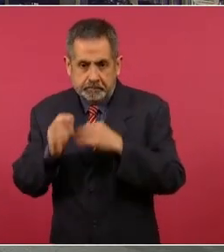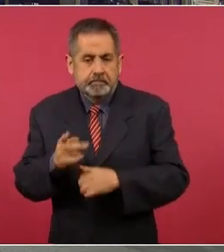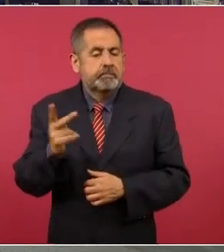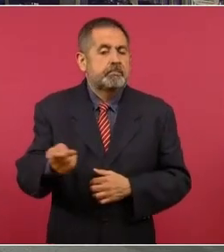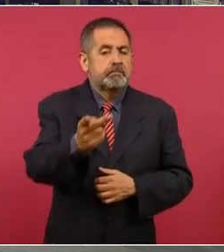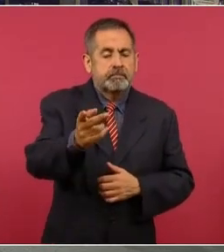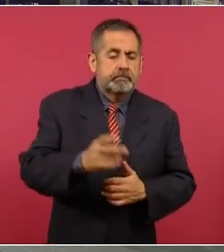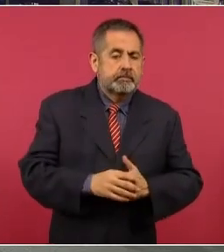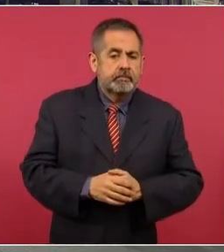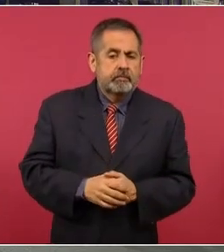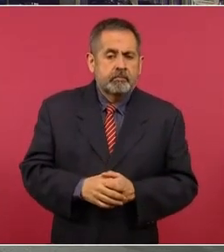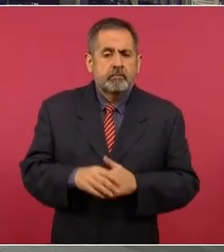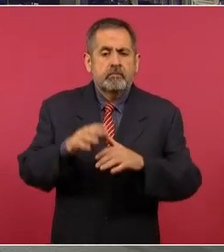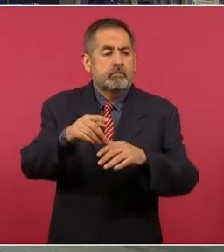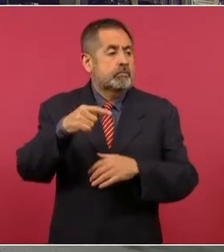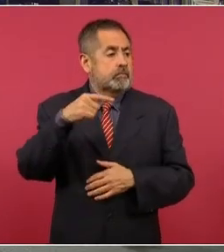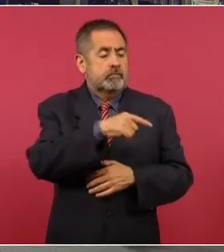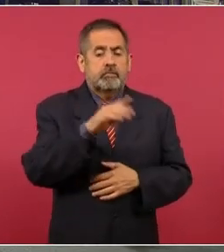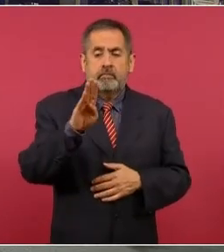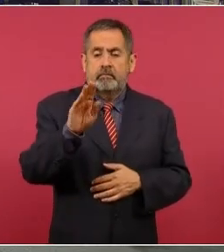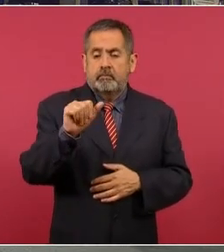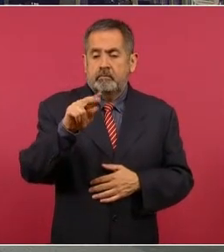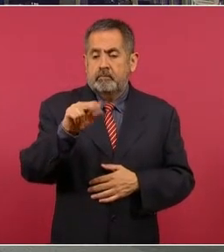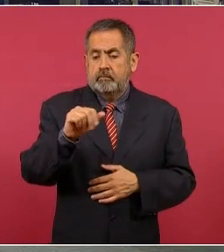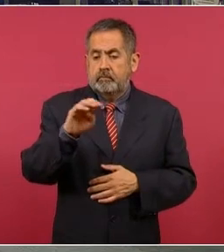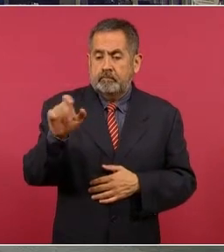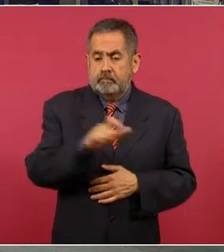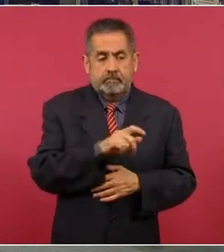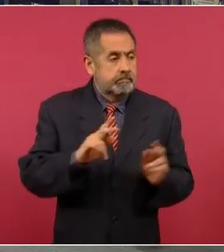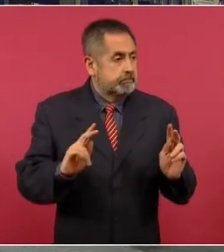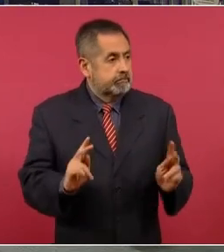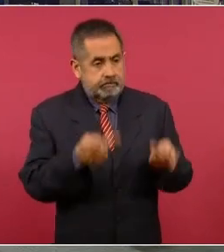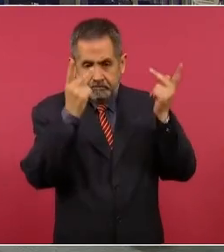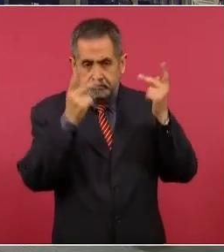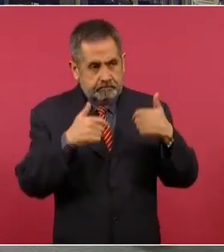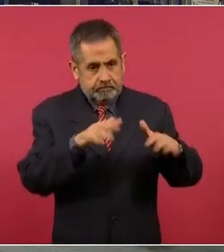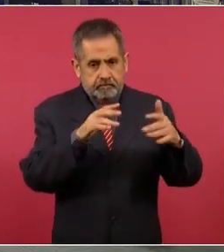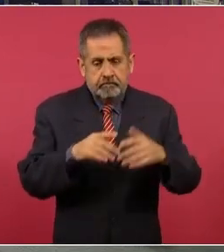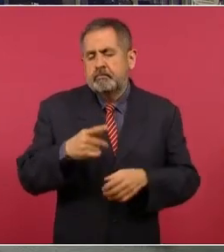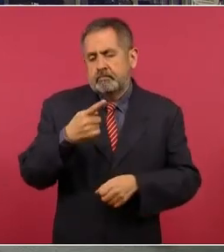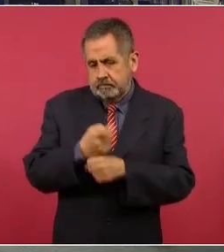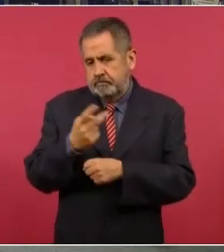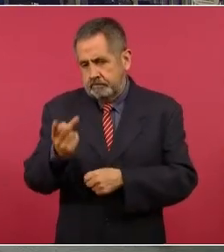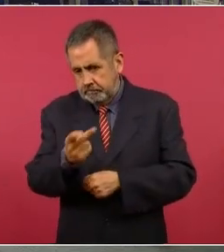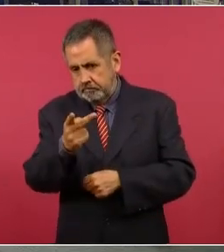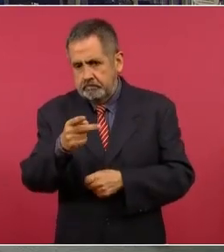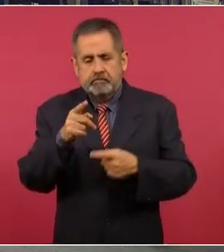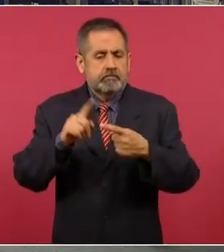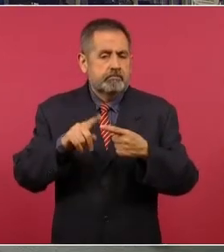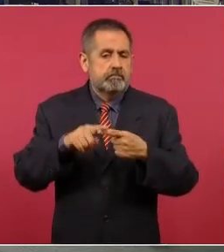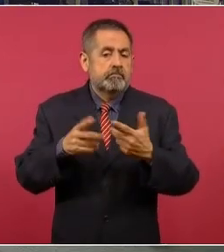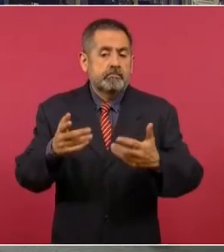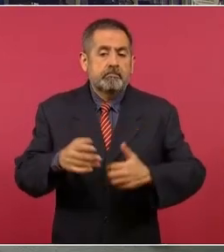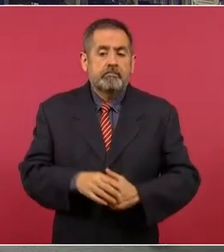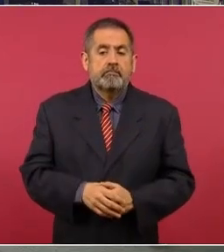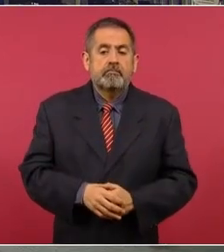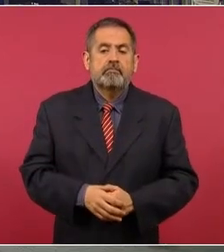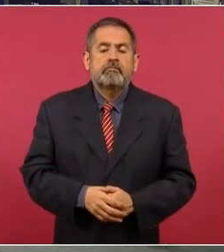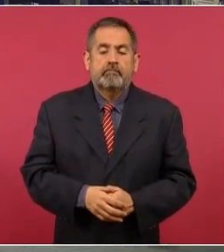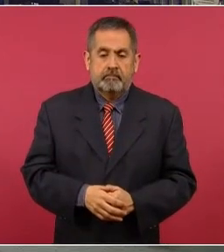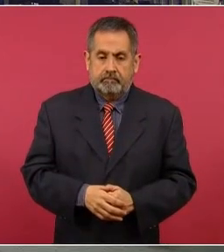de la venta de Banamex. La primera pregunta sobre ese tema es…